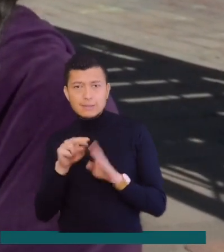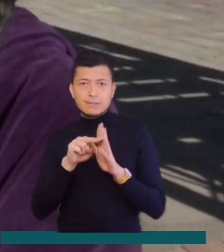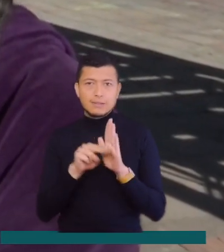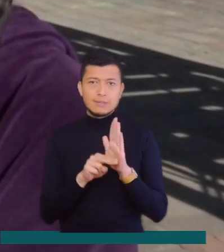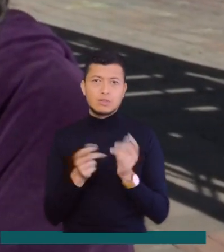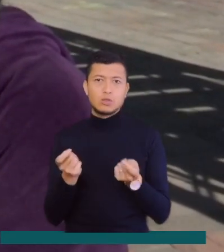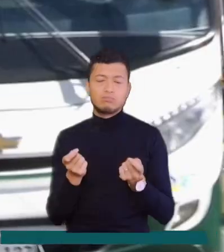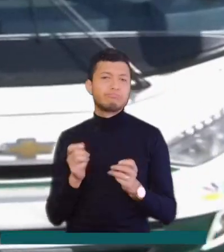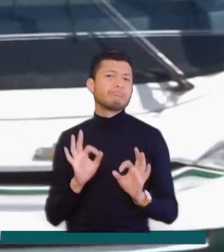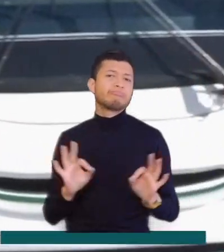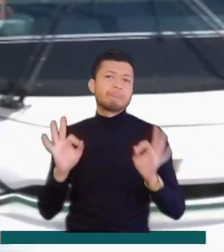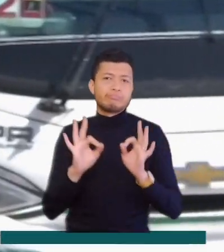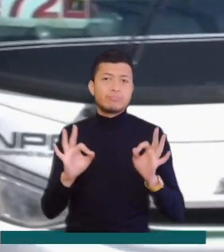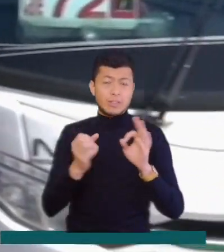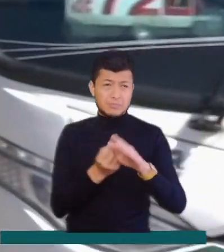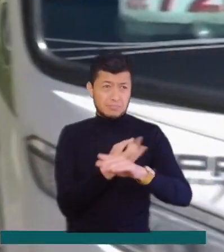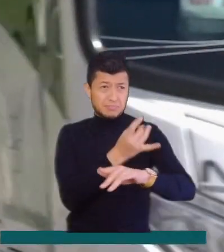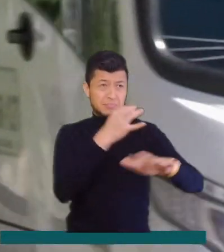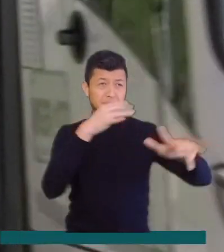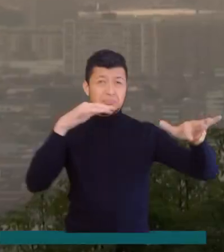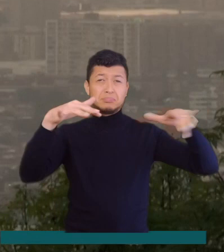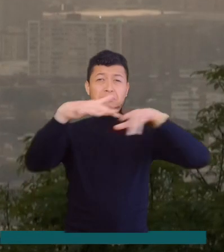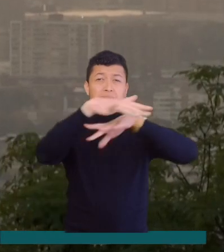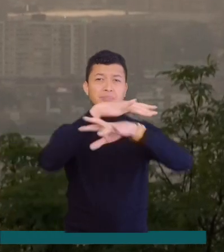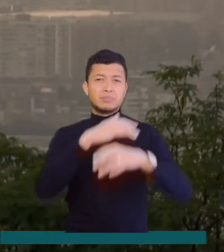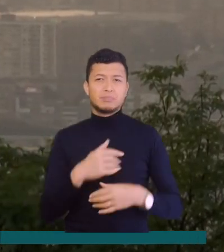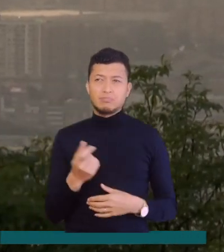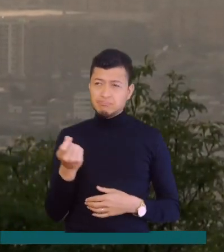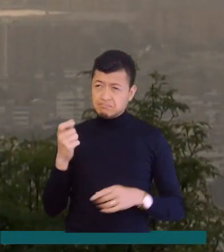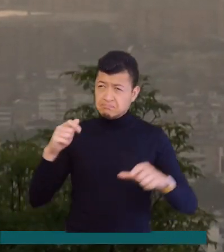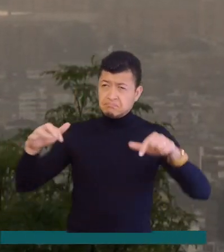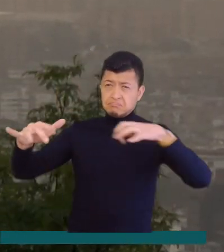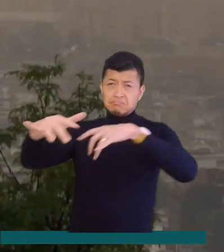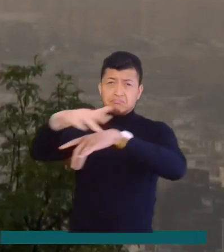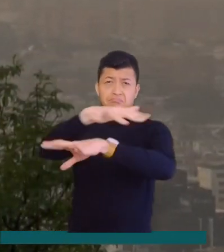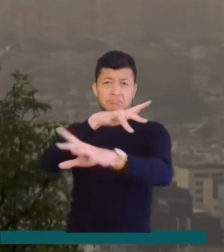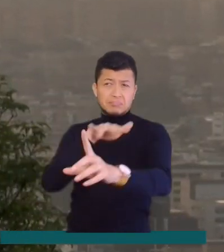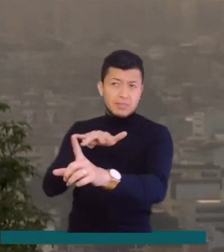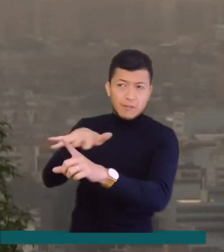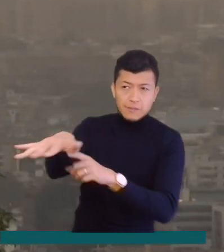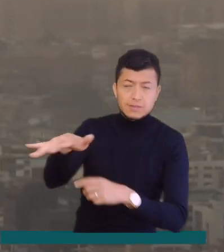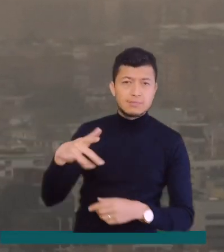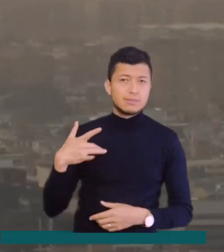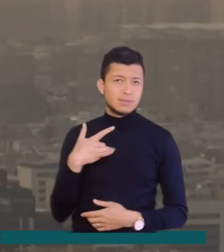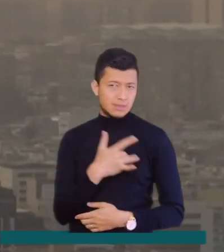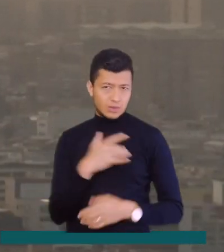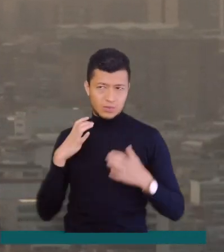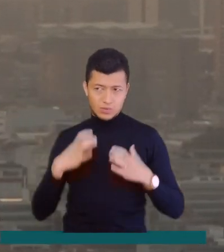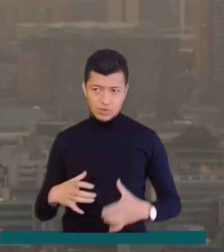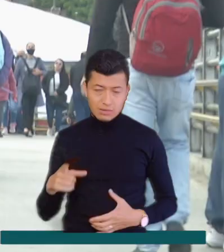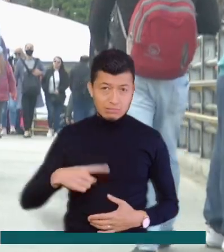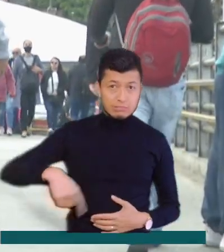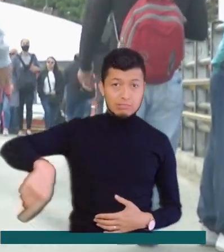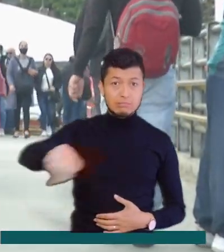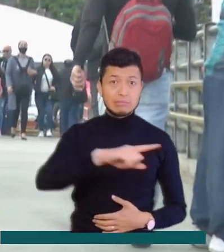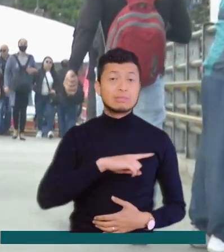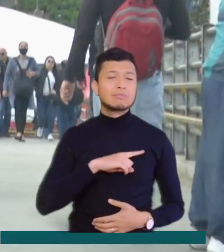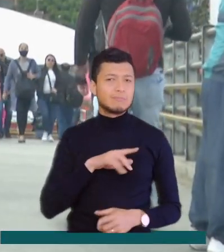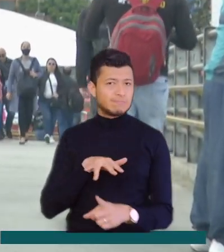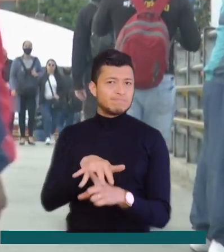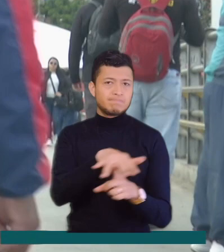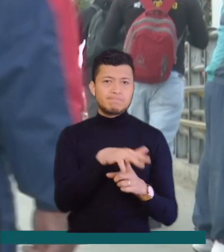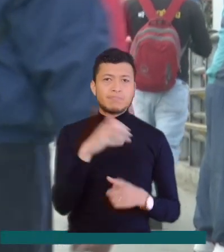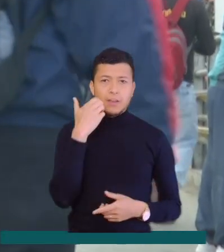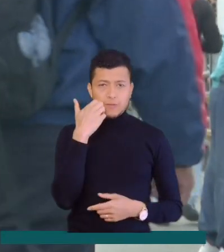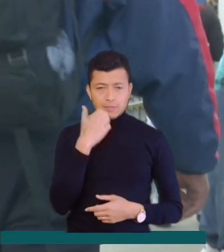suelta mucha polución. Este incremento en los niveles de material particulado llega a tener efectos en la salud de los ciudadanos, provocando